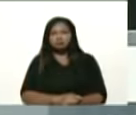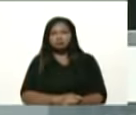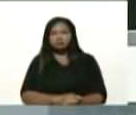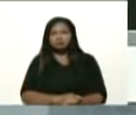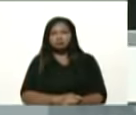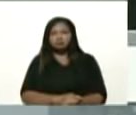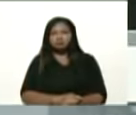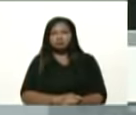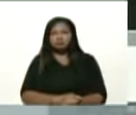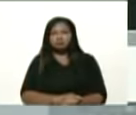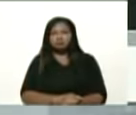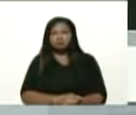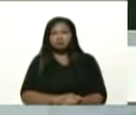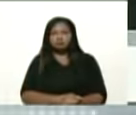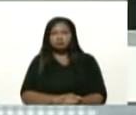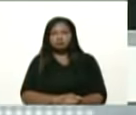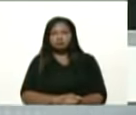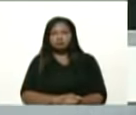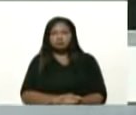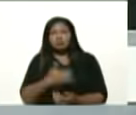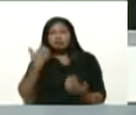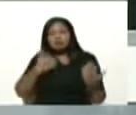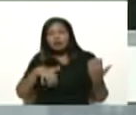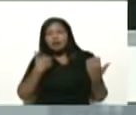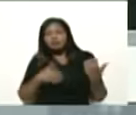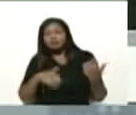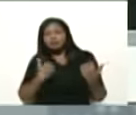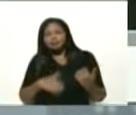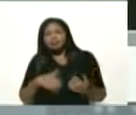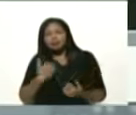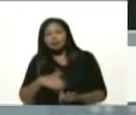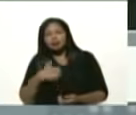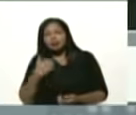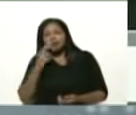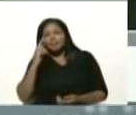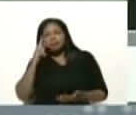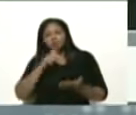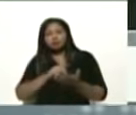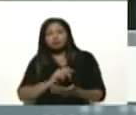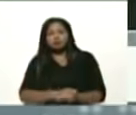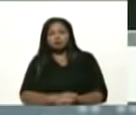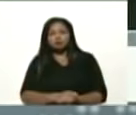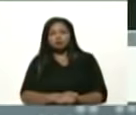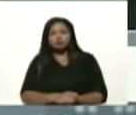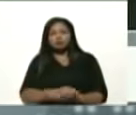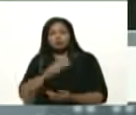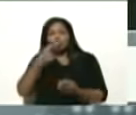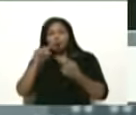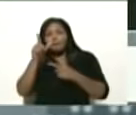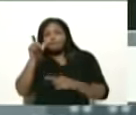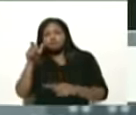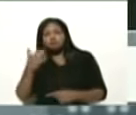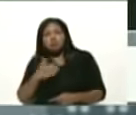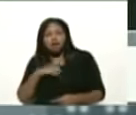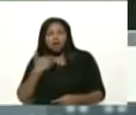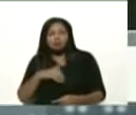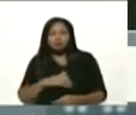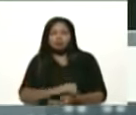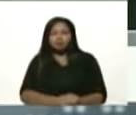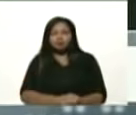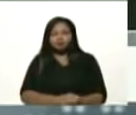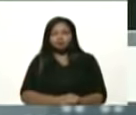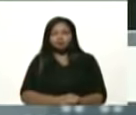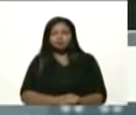Seila Riera de Argentina, che, Manuel Zamaya de Argentina, Carlos